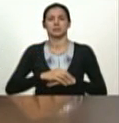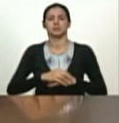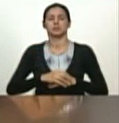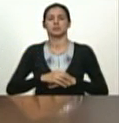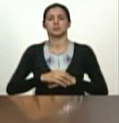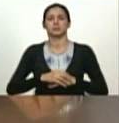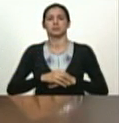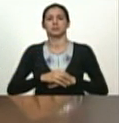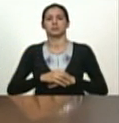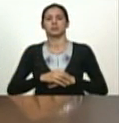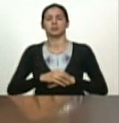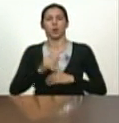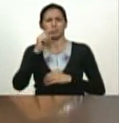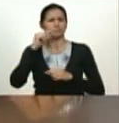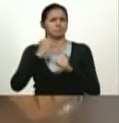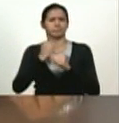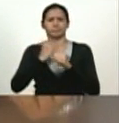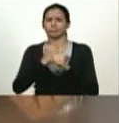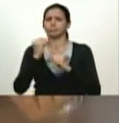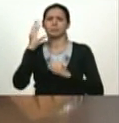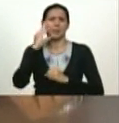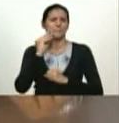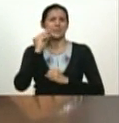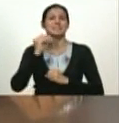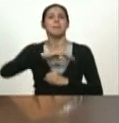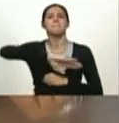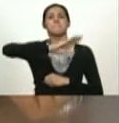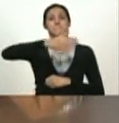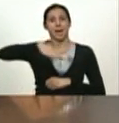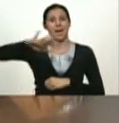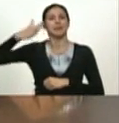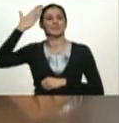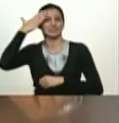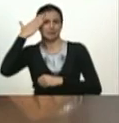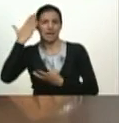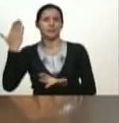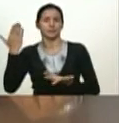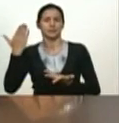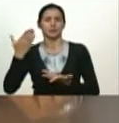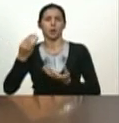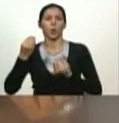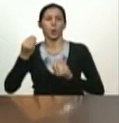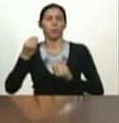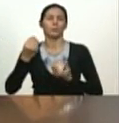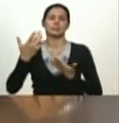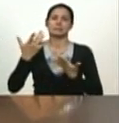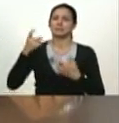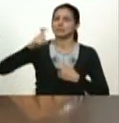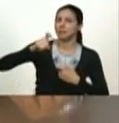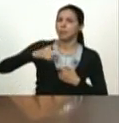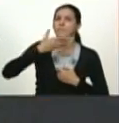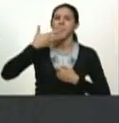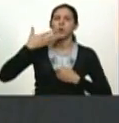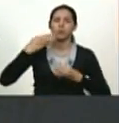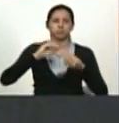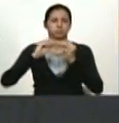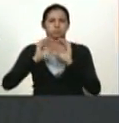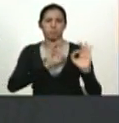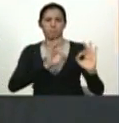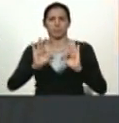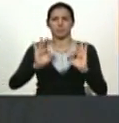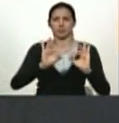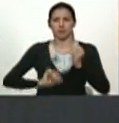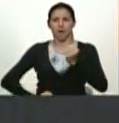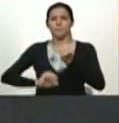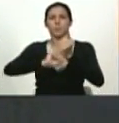es un hombre del mar y sabe todo lo que hay que hacer para mejorar la logística para entregarle el